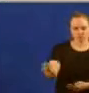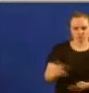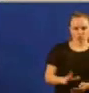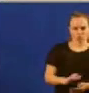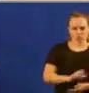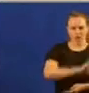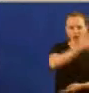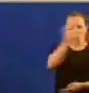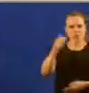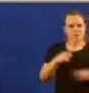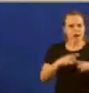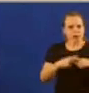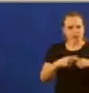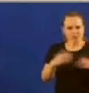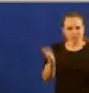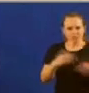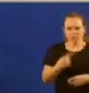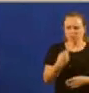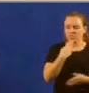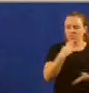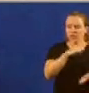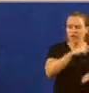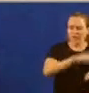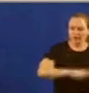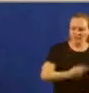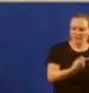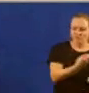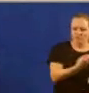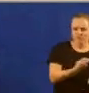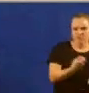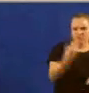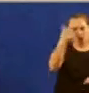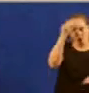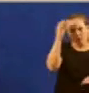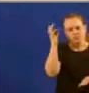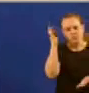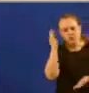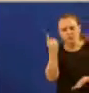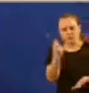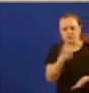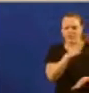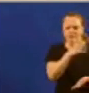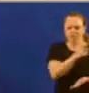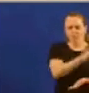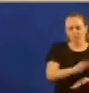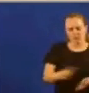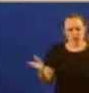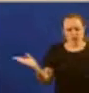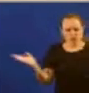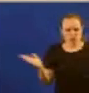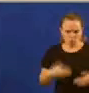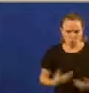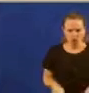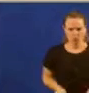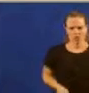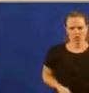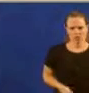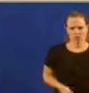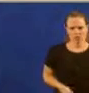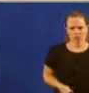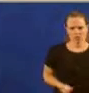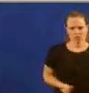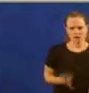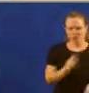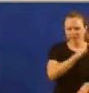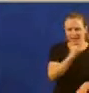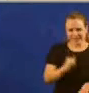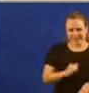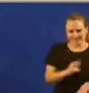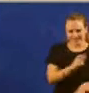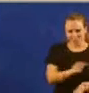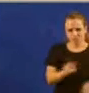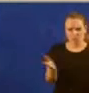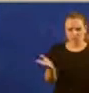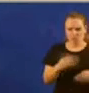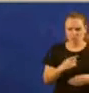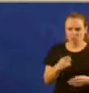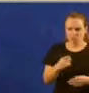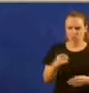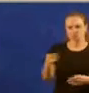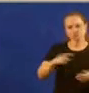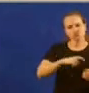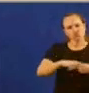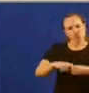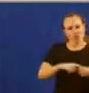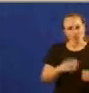Non din que faltan homens e mulleres en Galicia que temos que unha crise demográfica de primeiro nivel. Se xamos humanistas se xamos